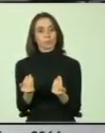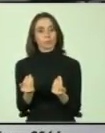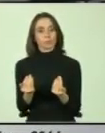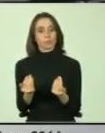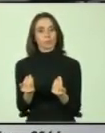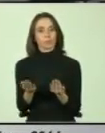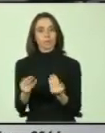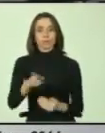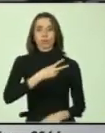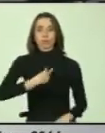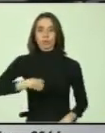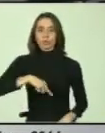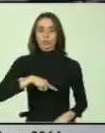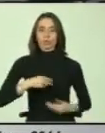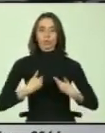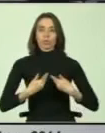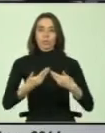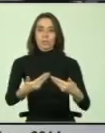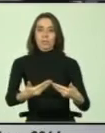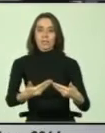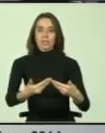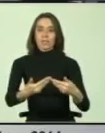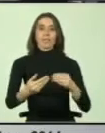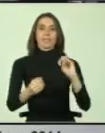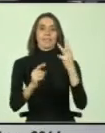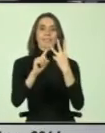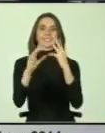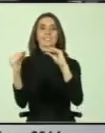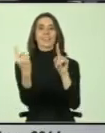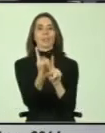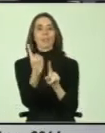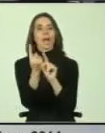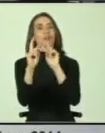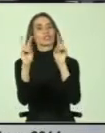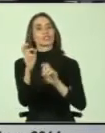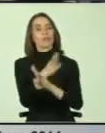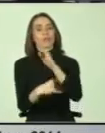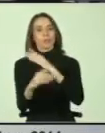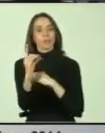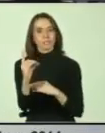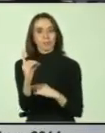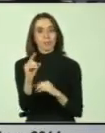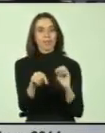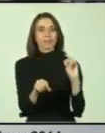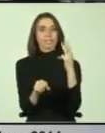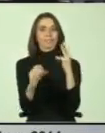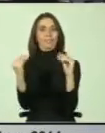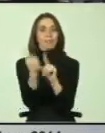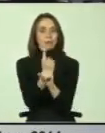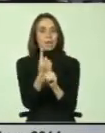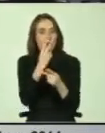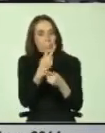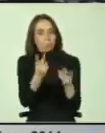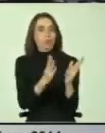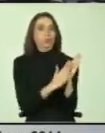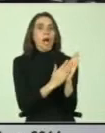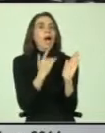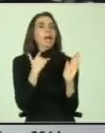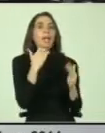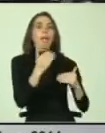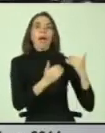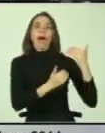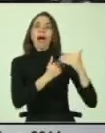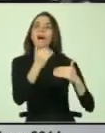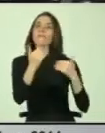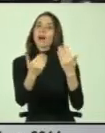que nosotros seamos invitados a los terceros diálogos en torno a la discapacidad y ahí en esos terceros diálogos mostrarles los avances que nosotros hayamos